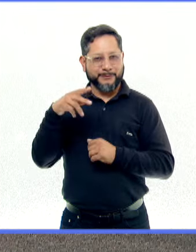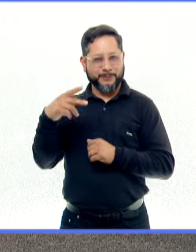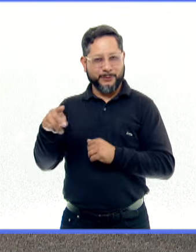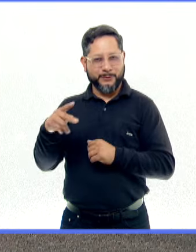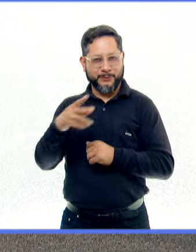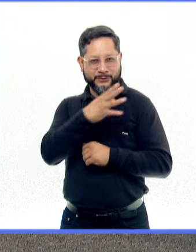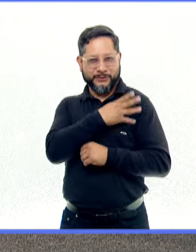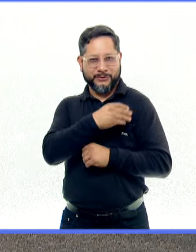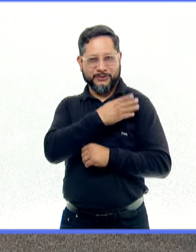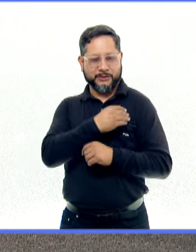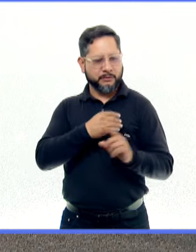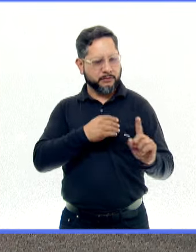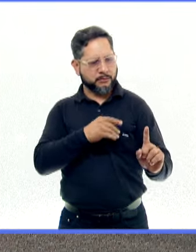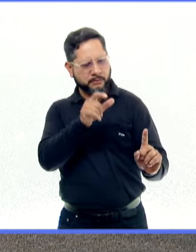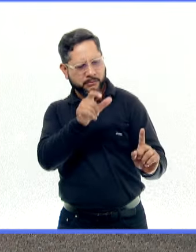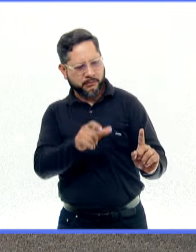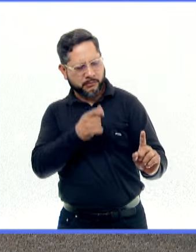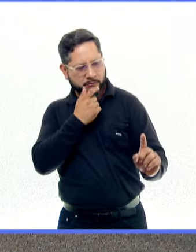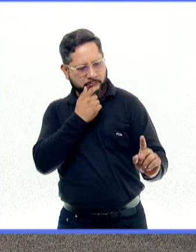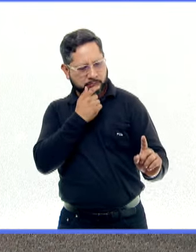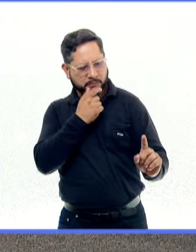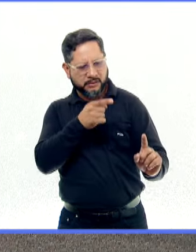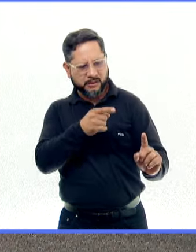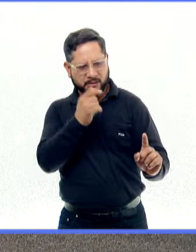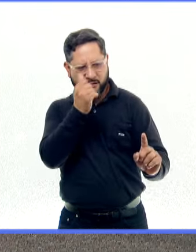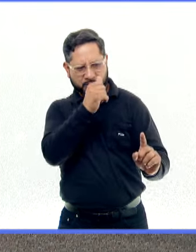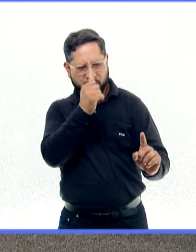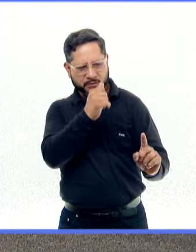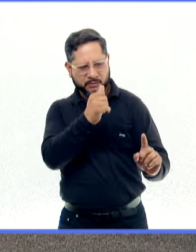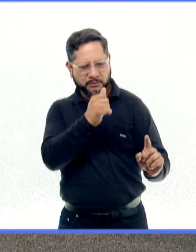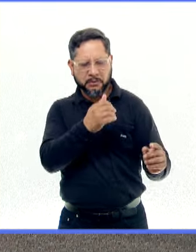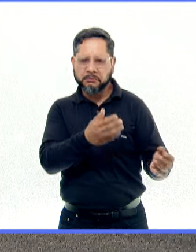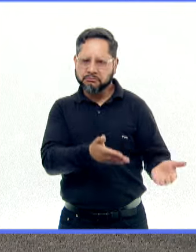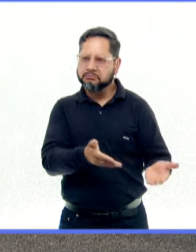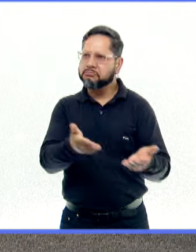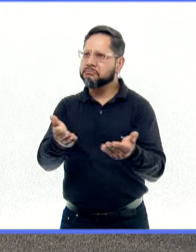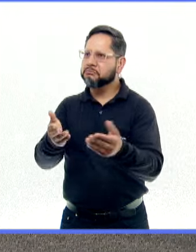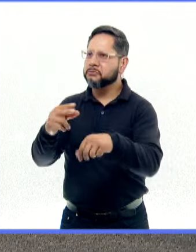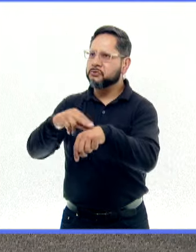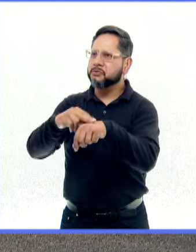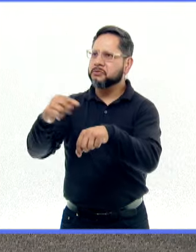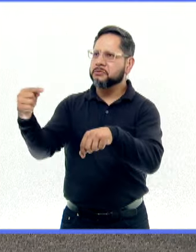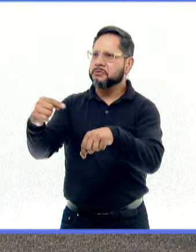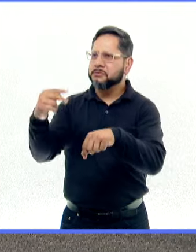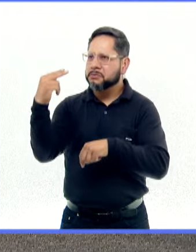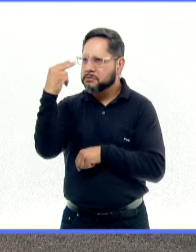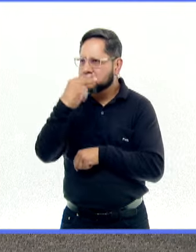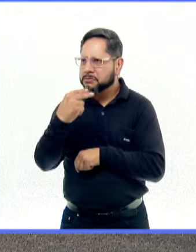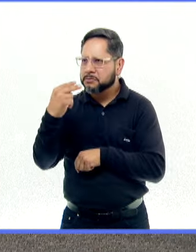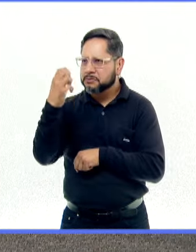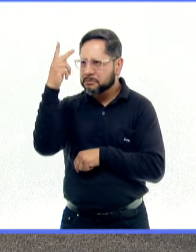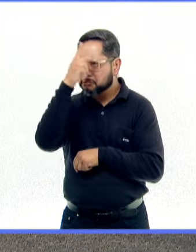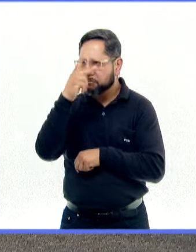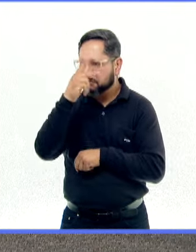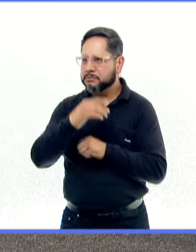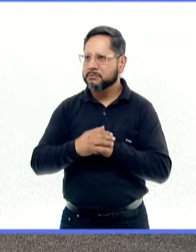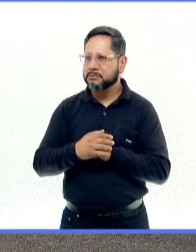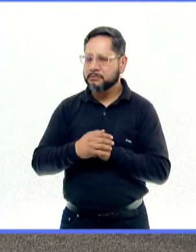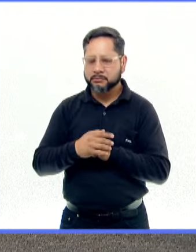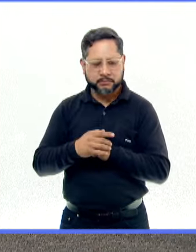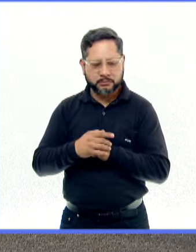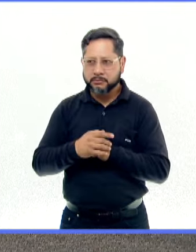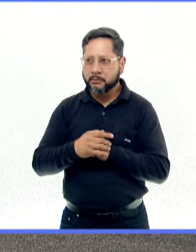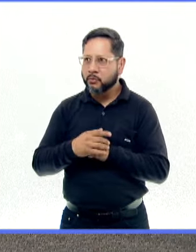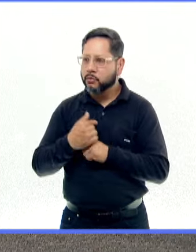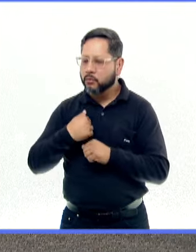detectado con rasgos, llega a la consulta y dice, ay, yo también tengo, estoy dentro del espectro. Ese es el espectro más